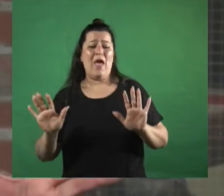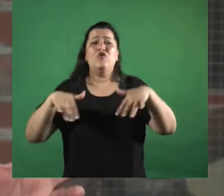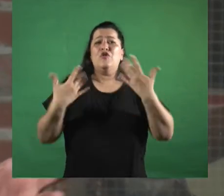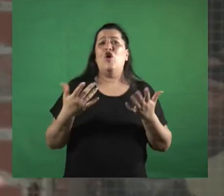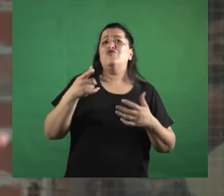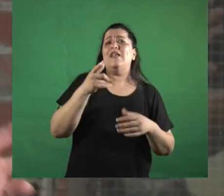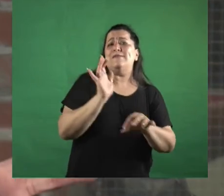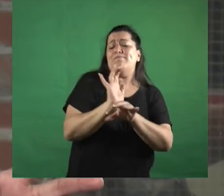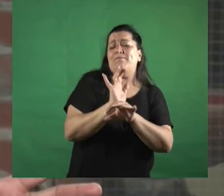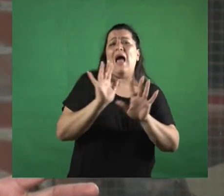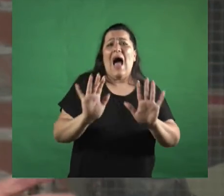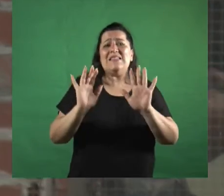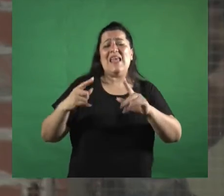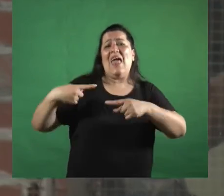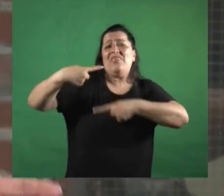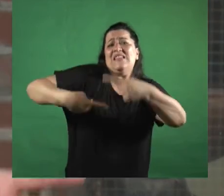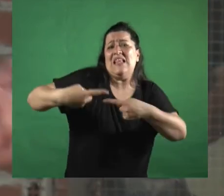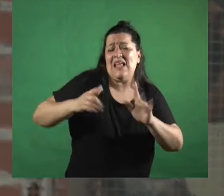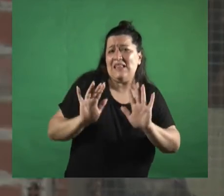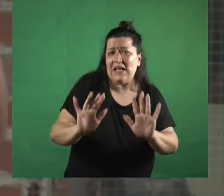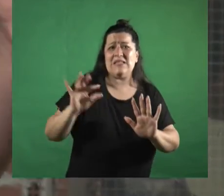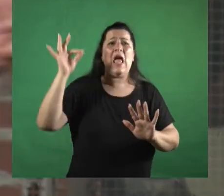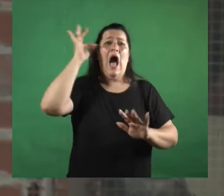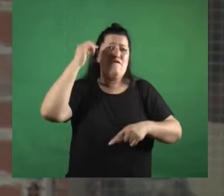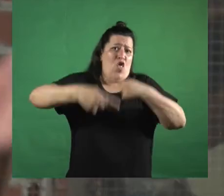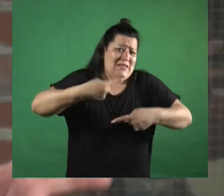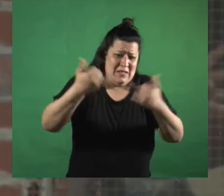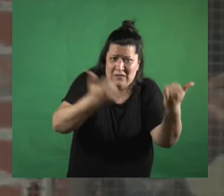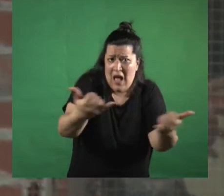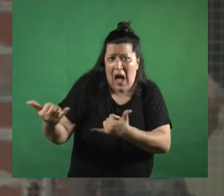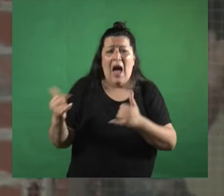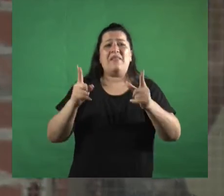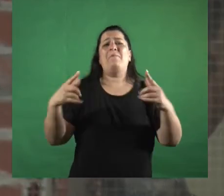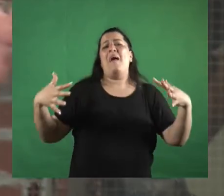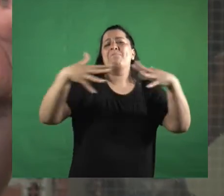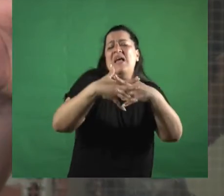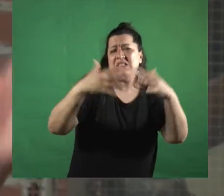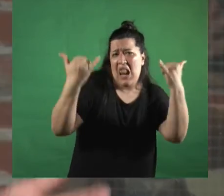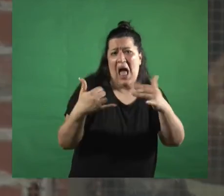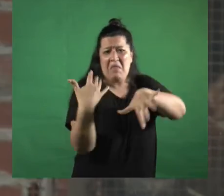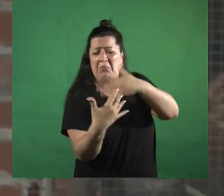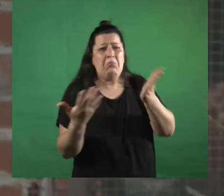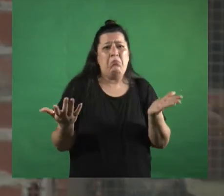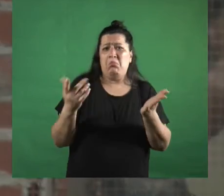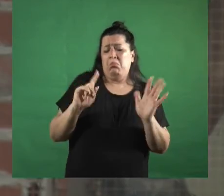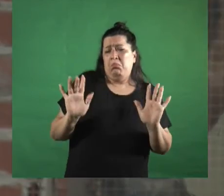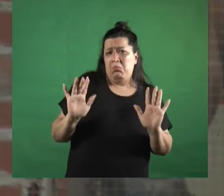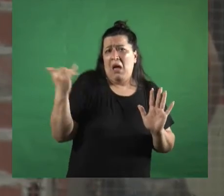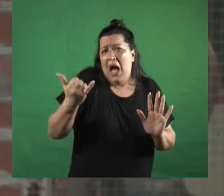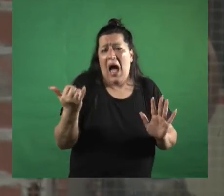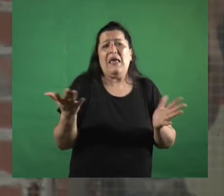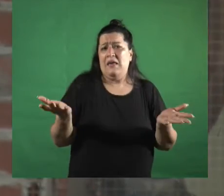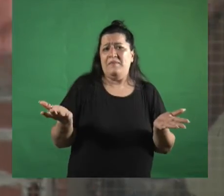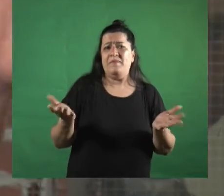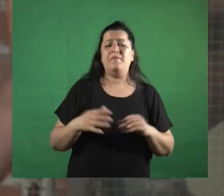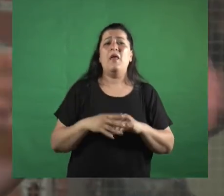pueblos originarios y sus descendientes ¿no? y afrodescendientes y sus cruzas si se quieran que no son demasiadas de esas cruzas está claro quién